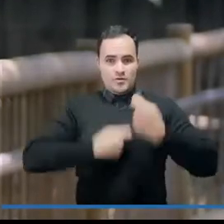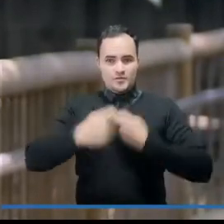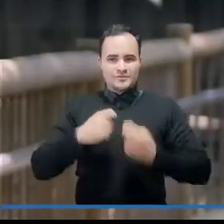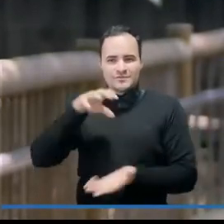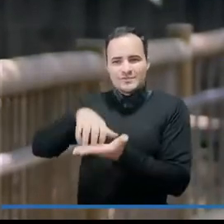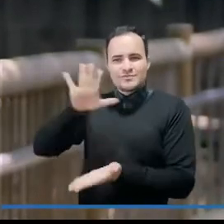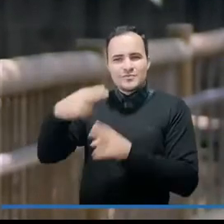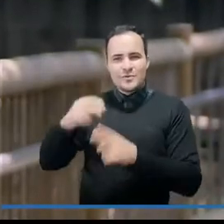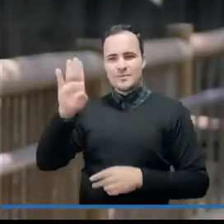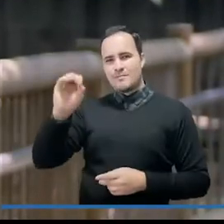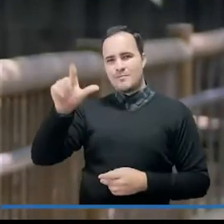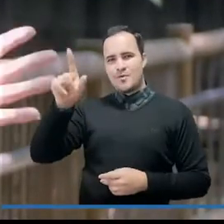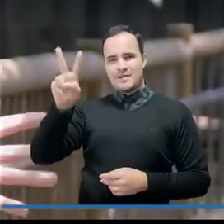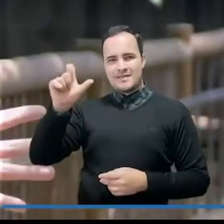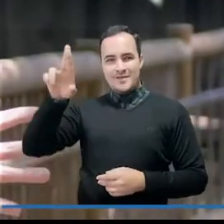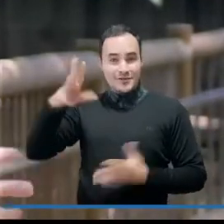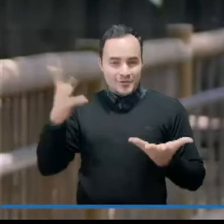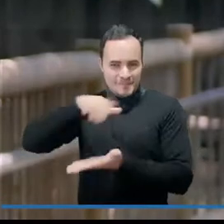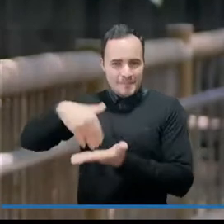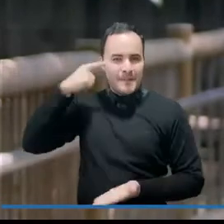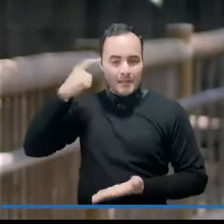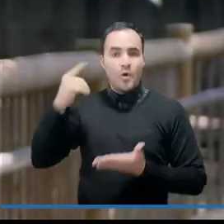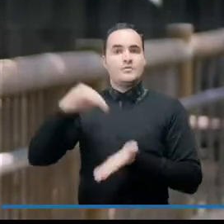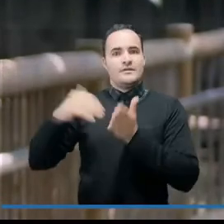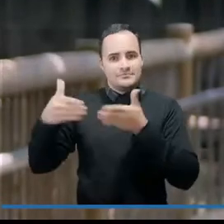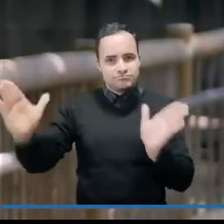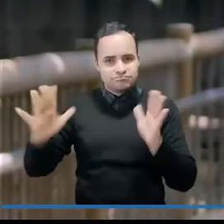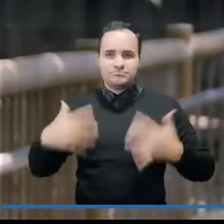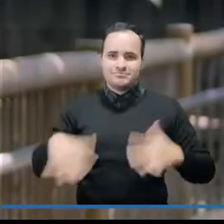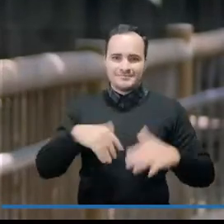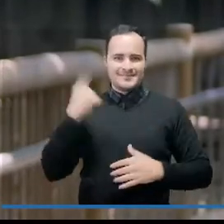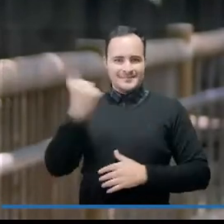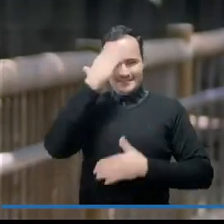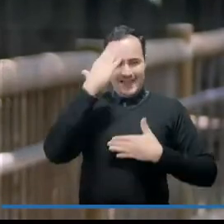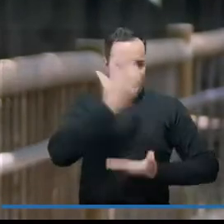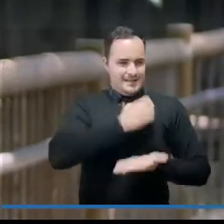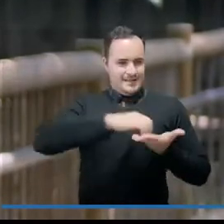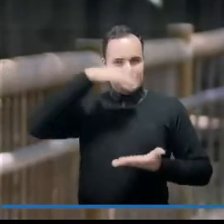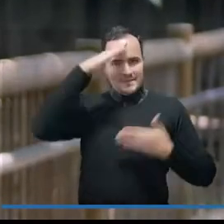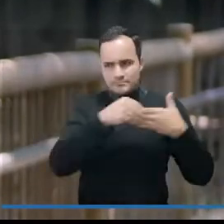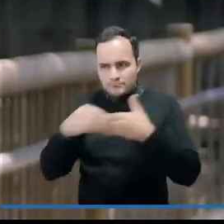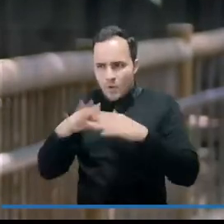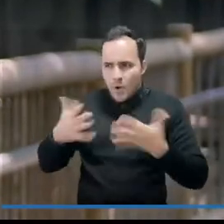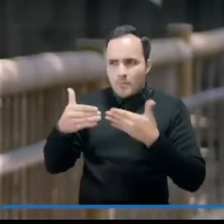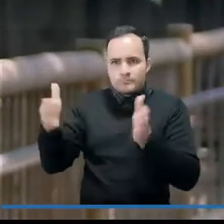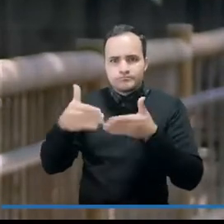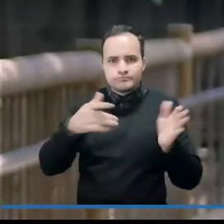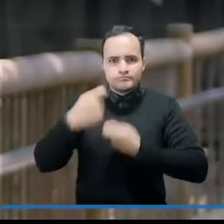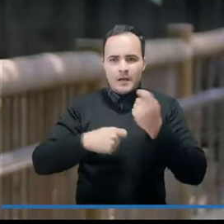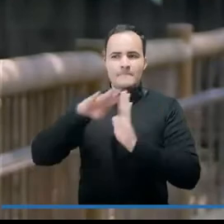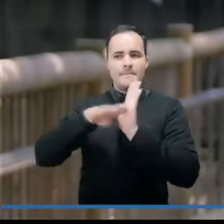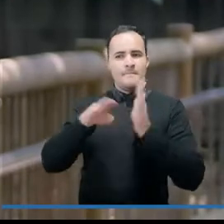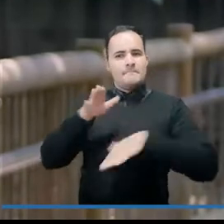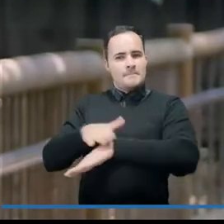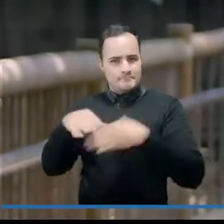del Centro Comercial Bolívar Prado reabrieron sus locales gracias a la reactivación organizada y escalonada que adelanta la